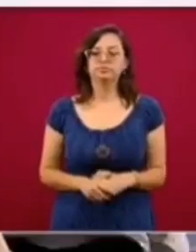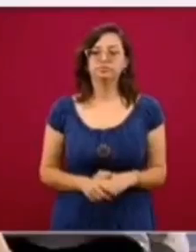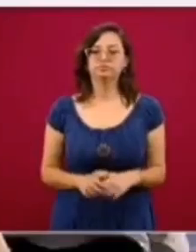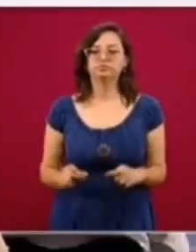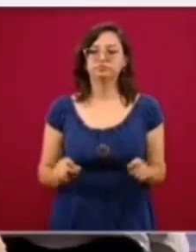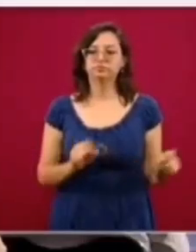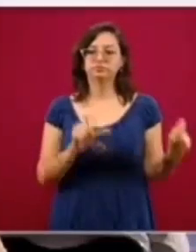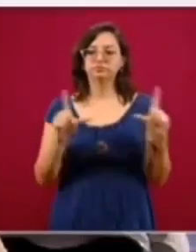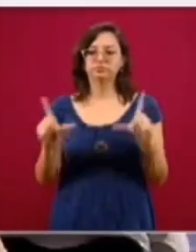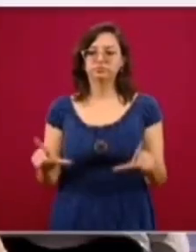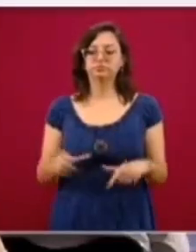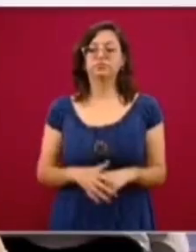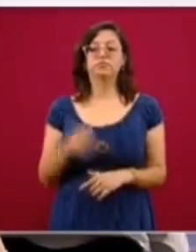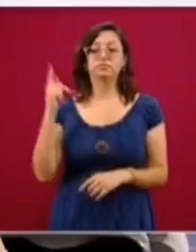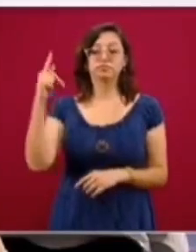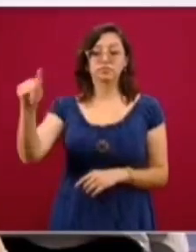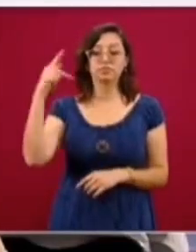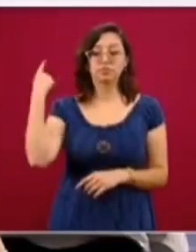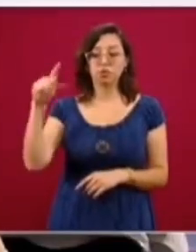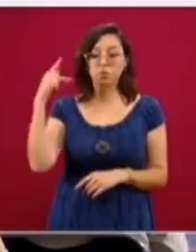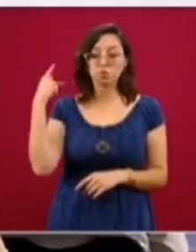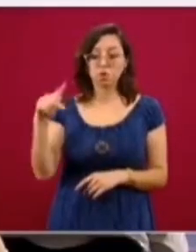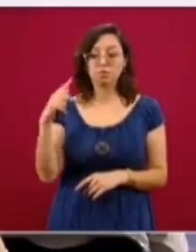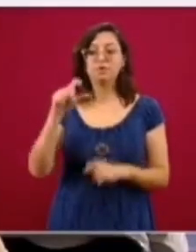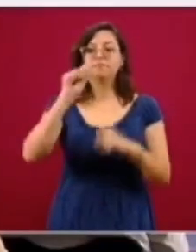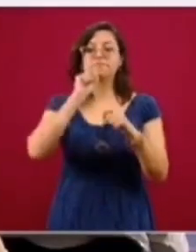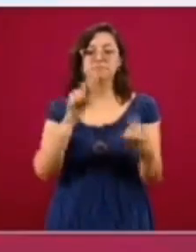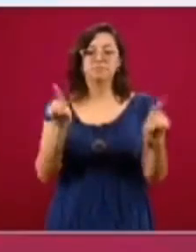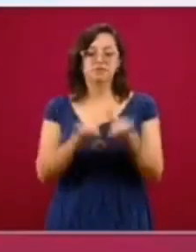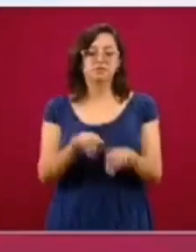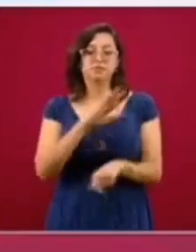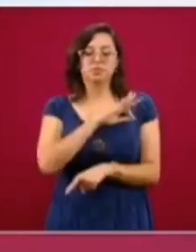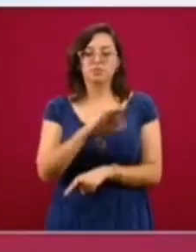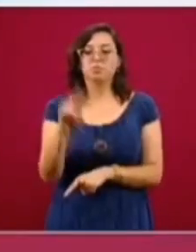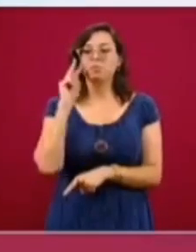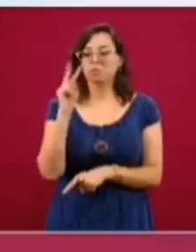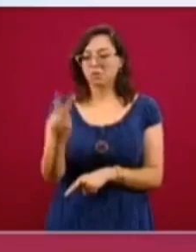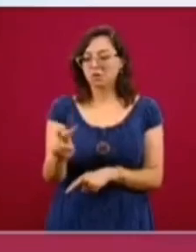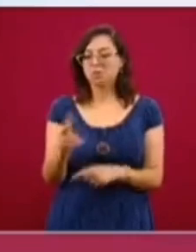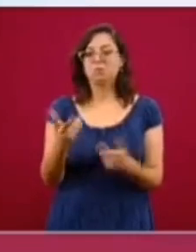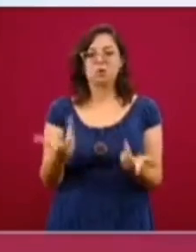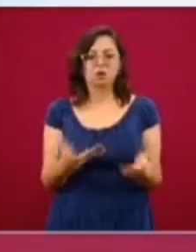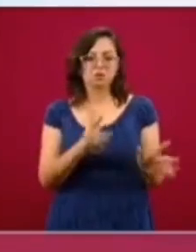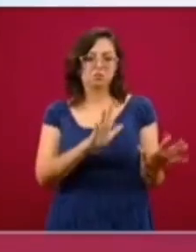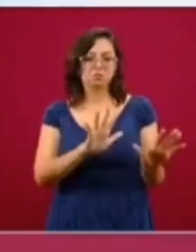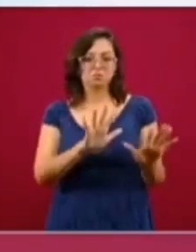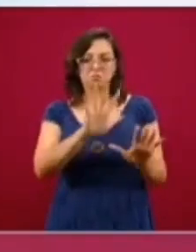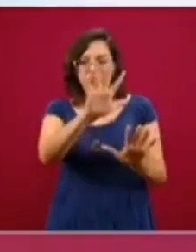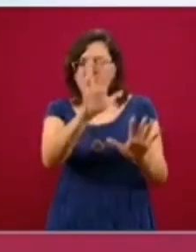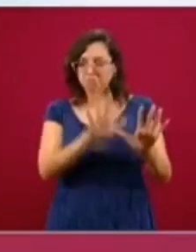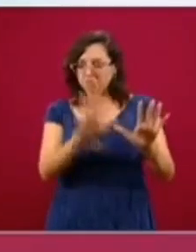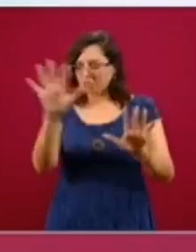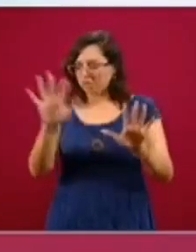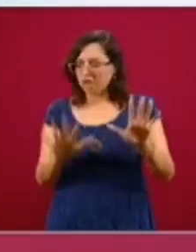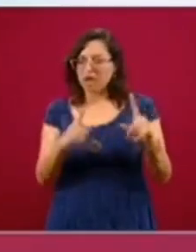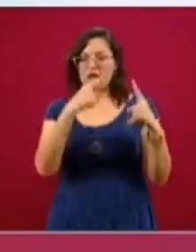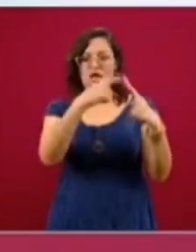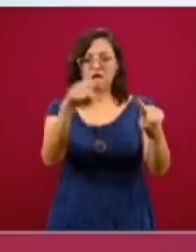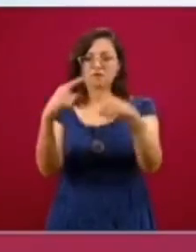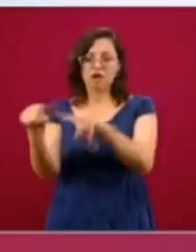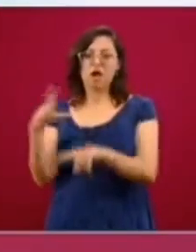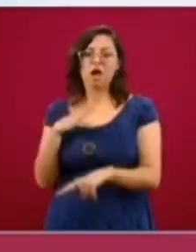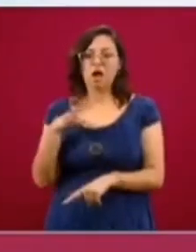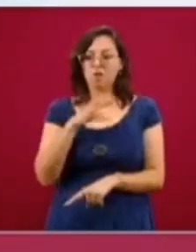Estamos con Puebla, también vemos un patrón diseminado, aunque vemos también una cantidad importante de